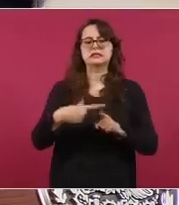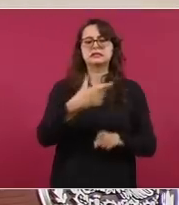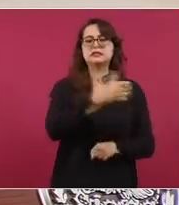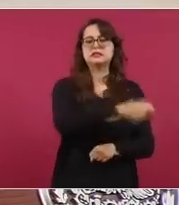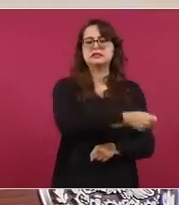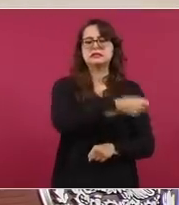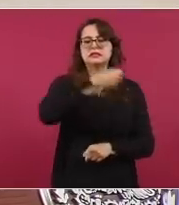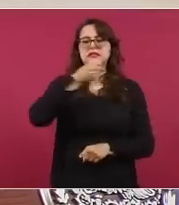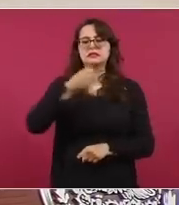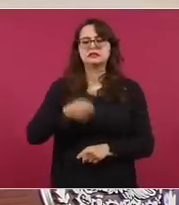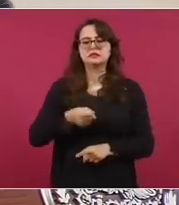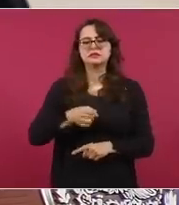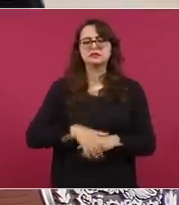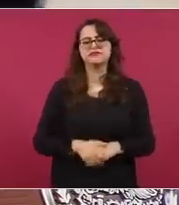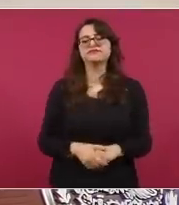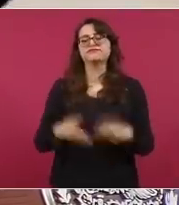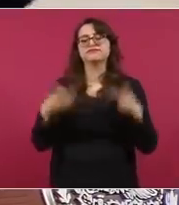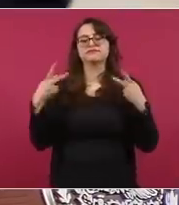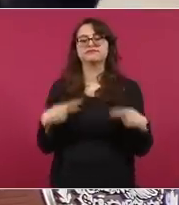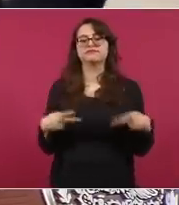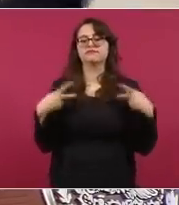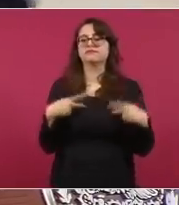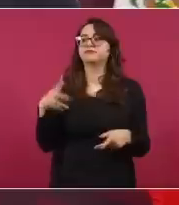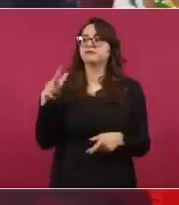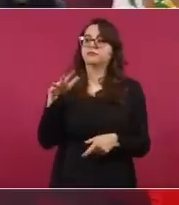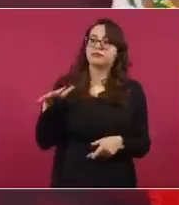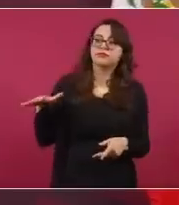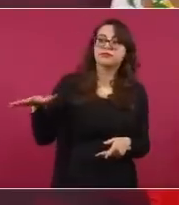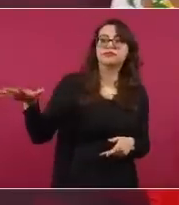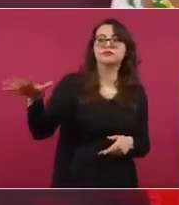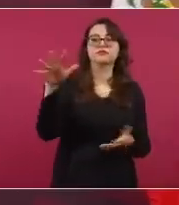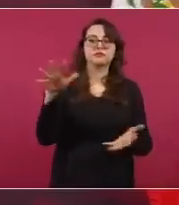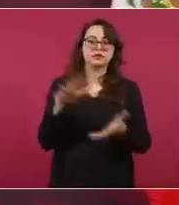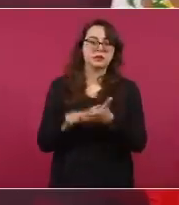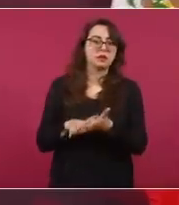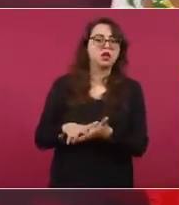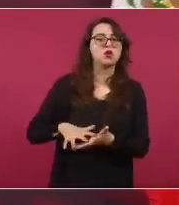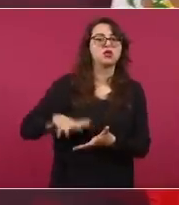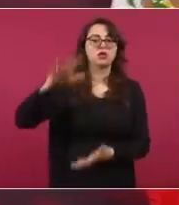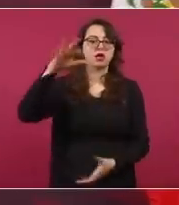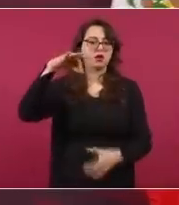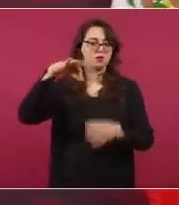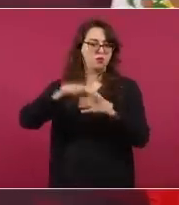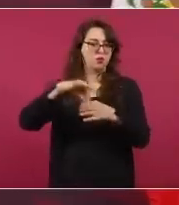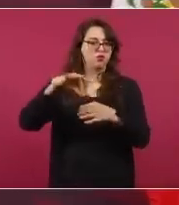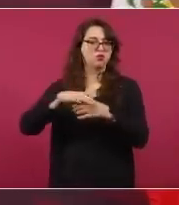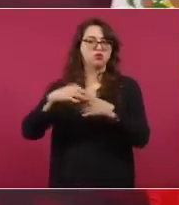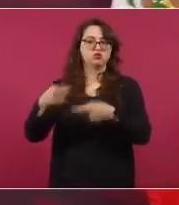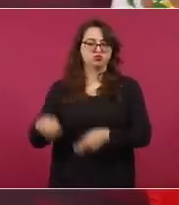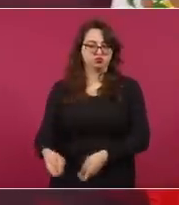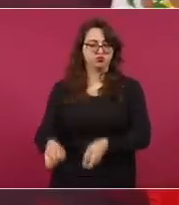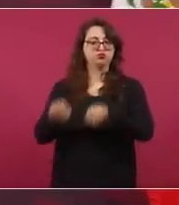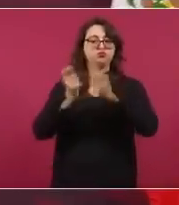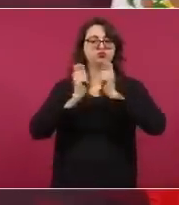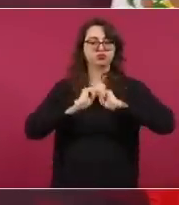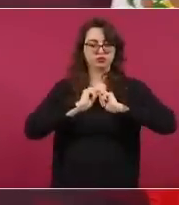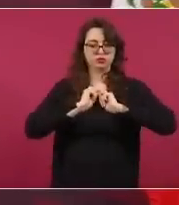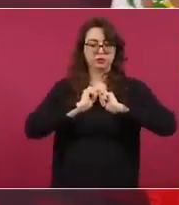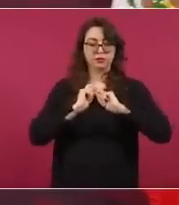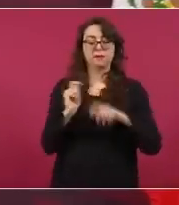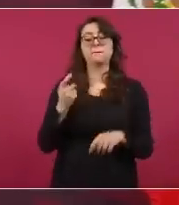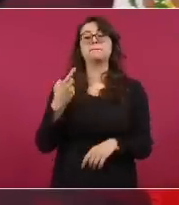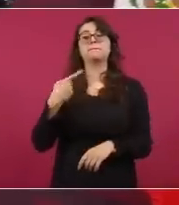el Poder Judicial se